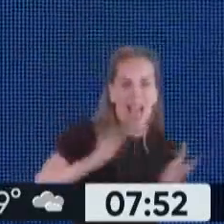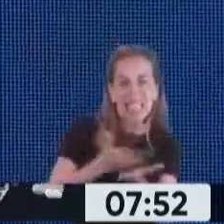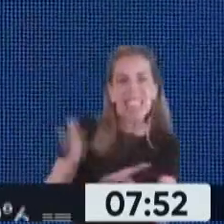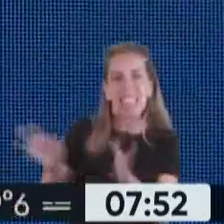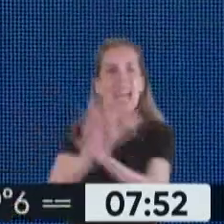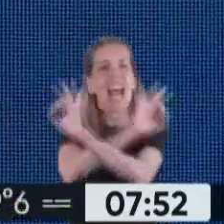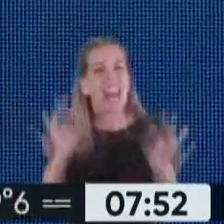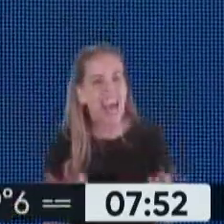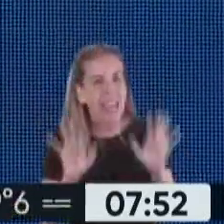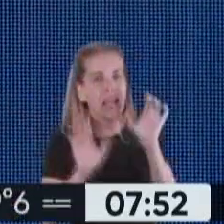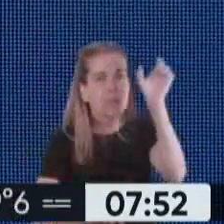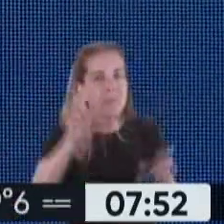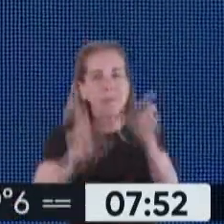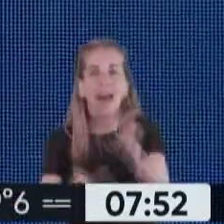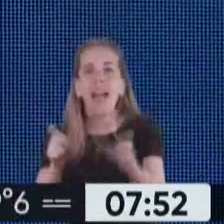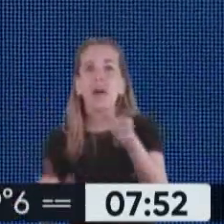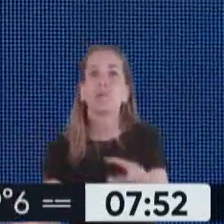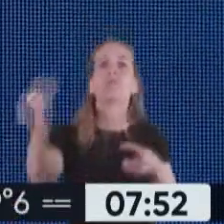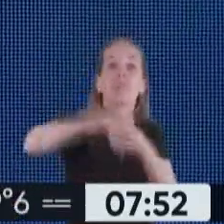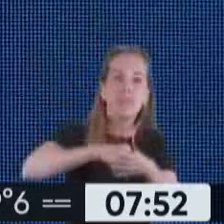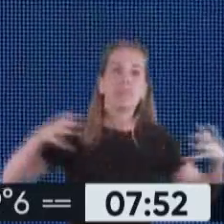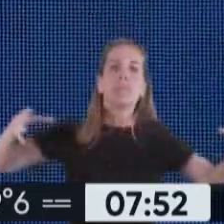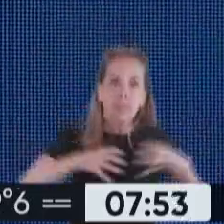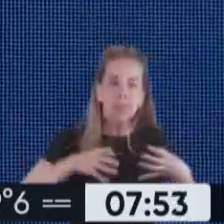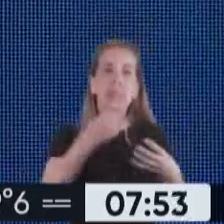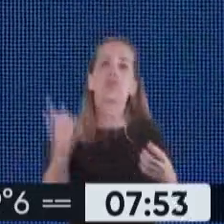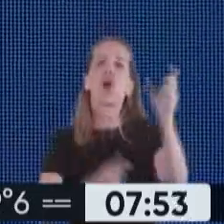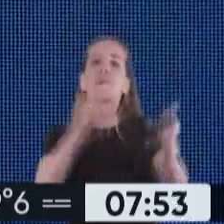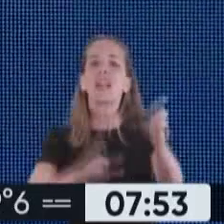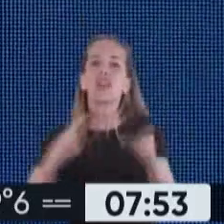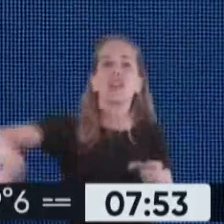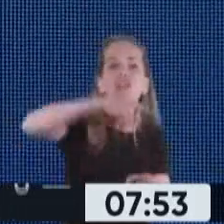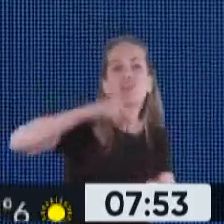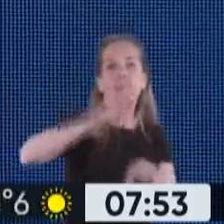donde todos tengamos lugar, donde todos somos necesarios.